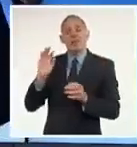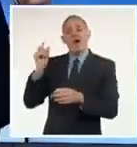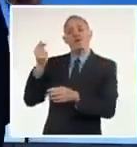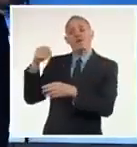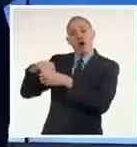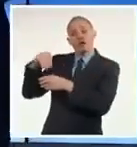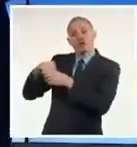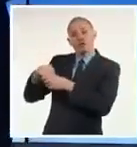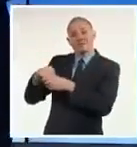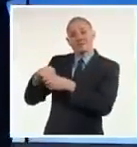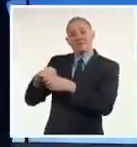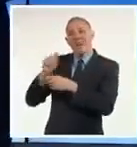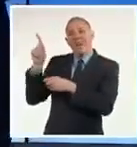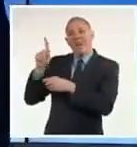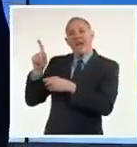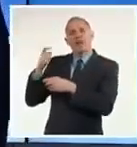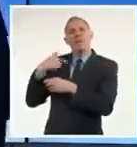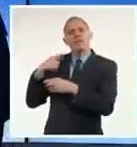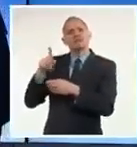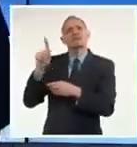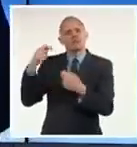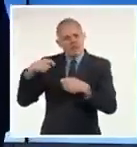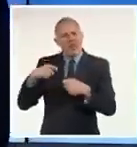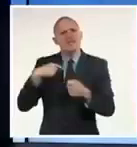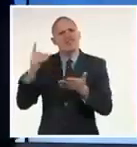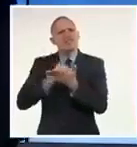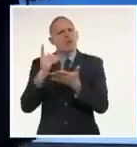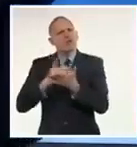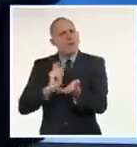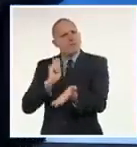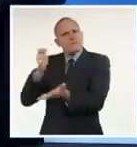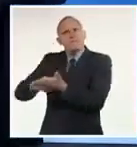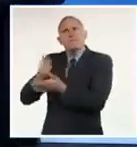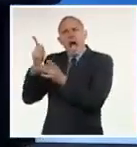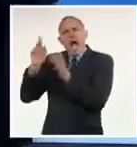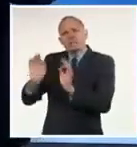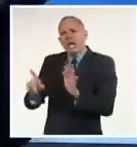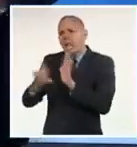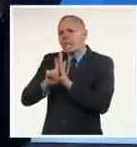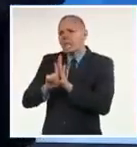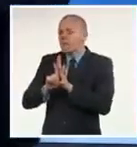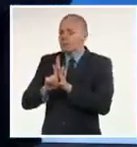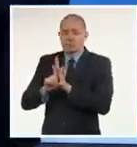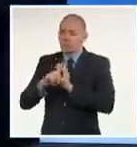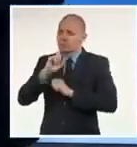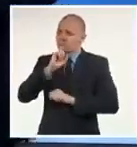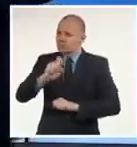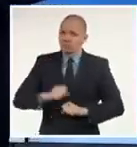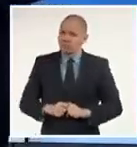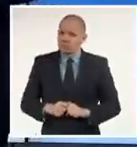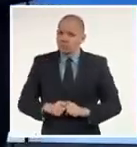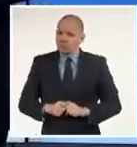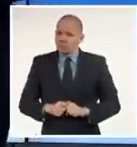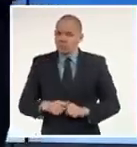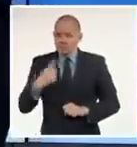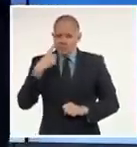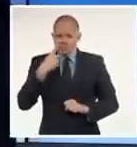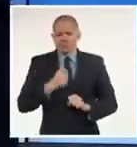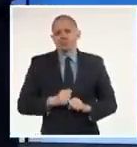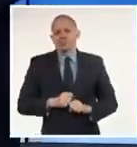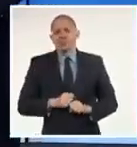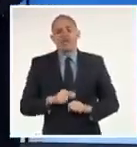fue ni es acreedor legítimo. He aquí la verdad. Resulta que representantes de ese fondo buitre